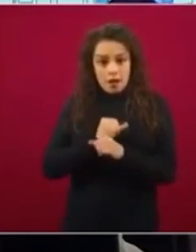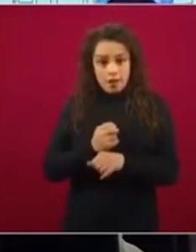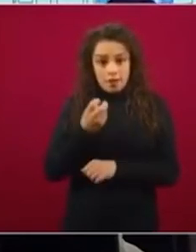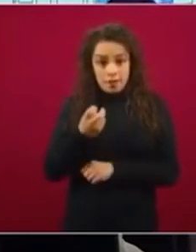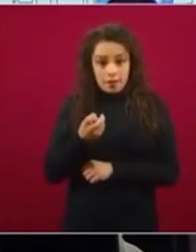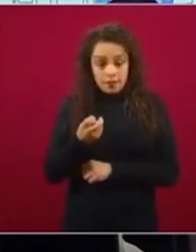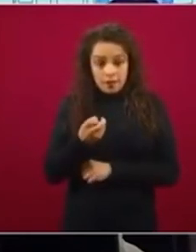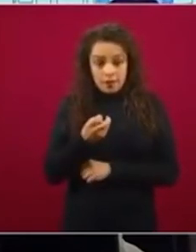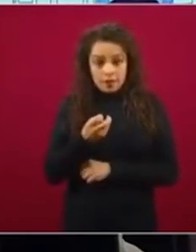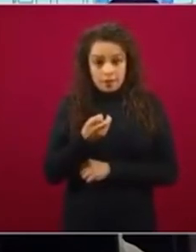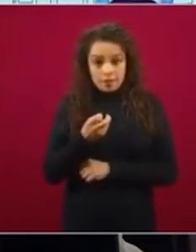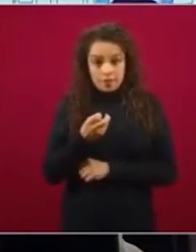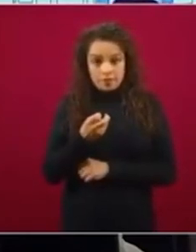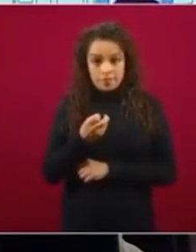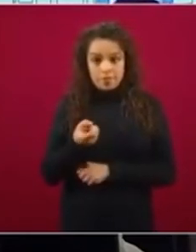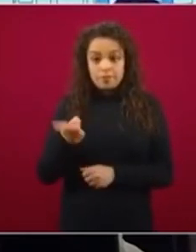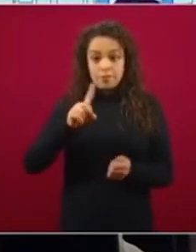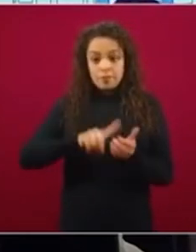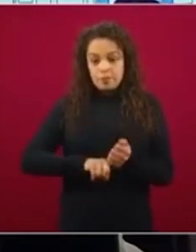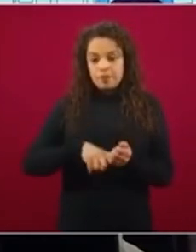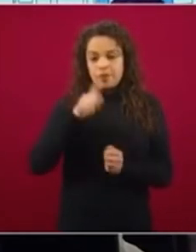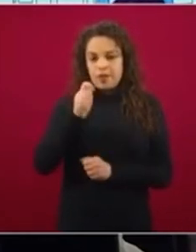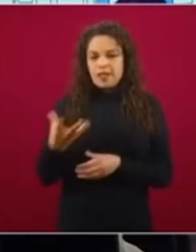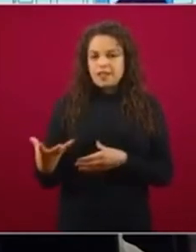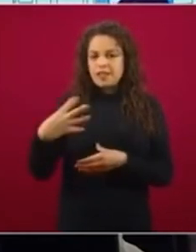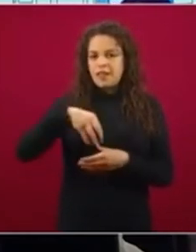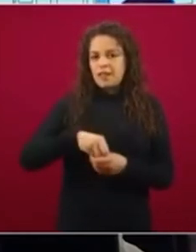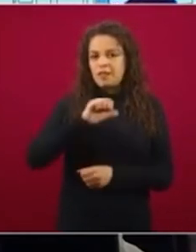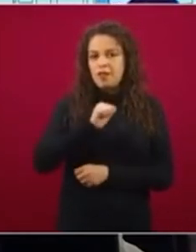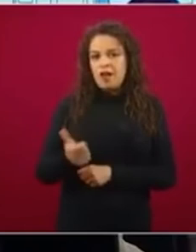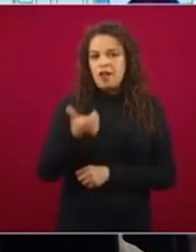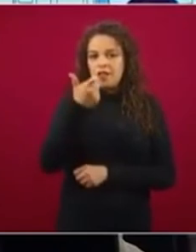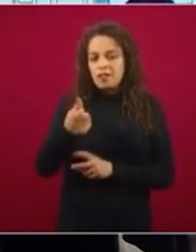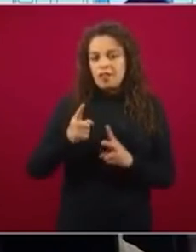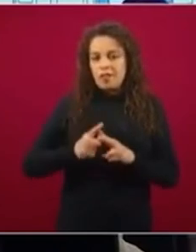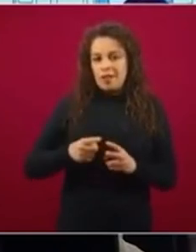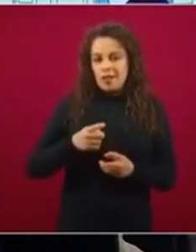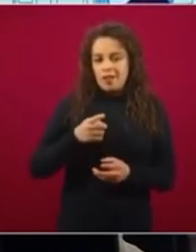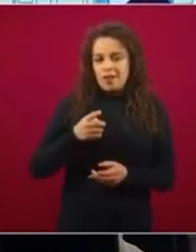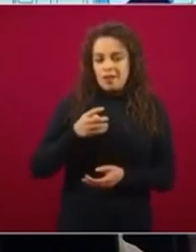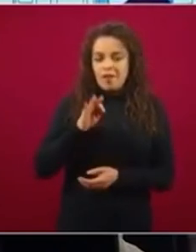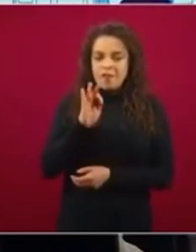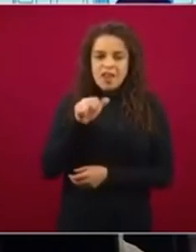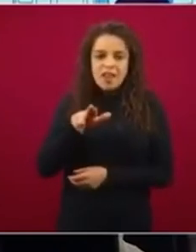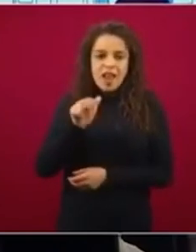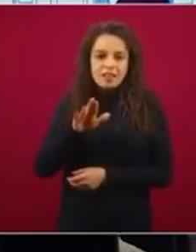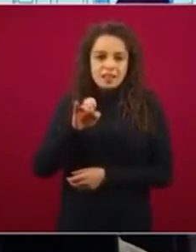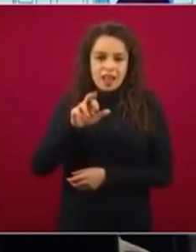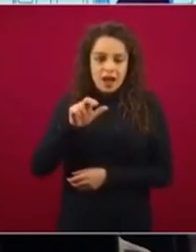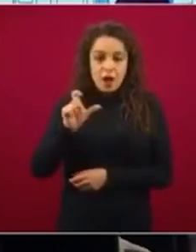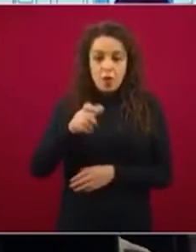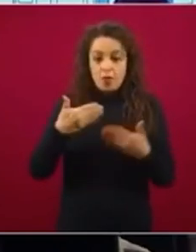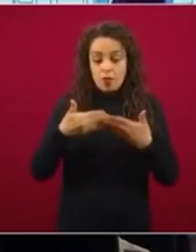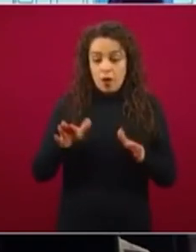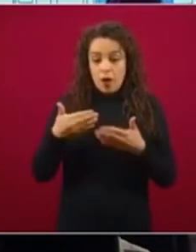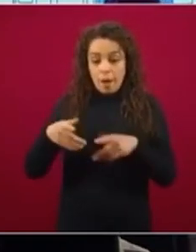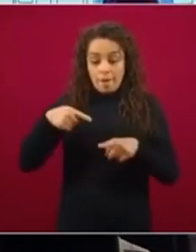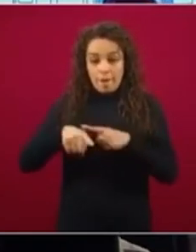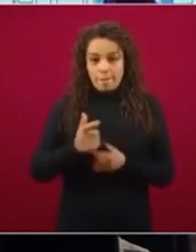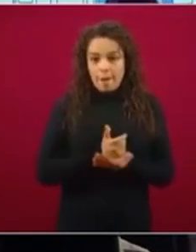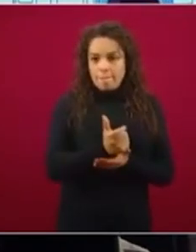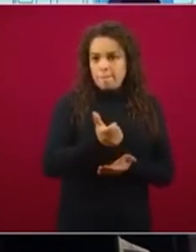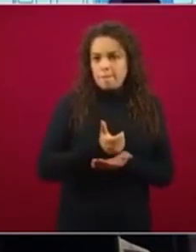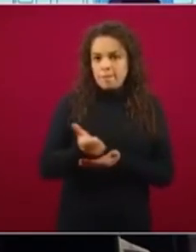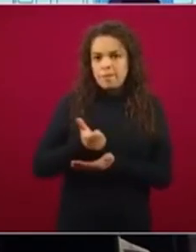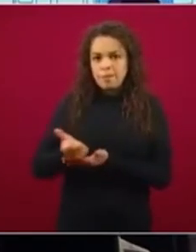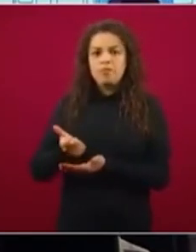la pirámide de inclusión financiera. Es decir, cuando uno empieza a hacer pagos electrónicos, empieza a abrirse una cartera de posibilidades con